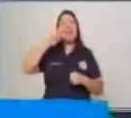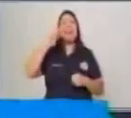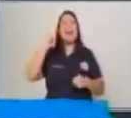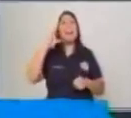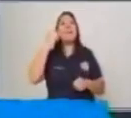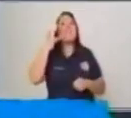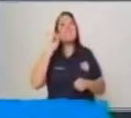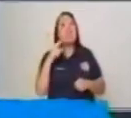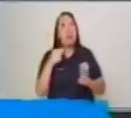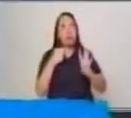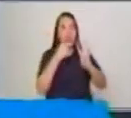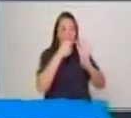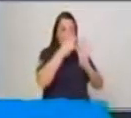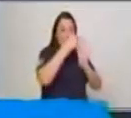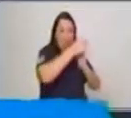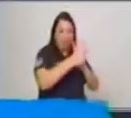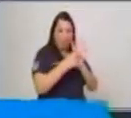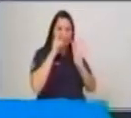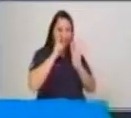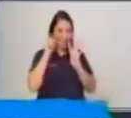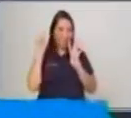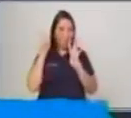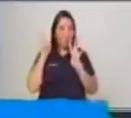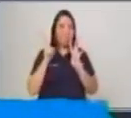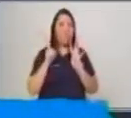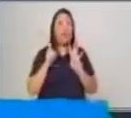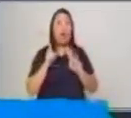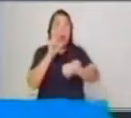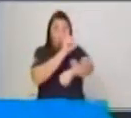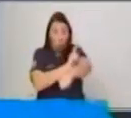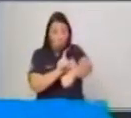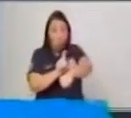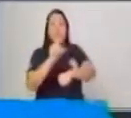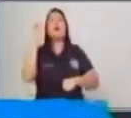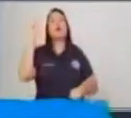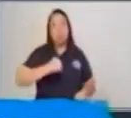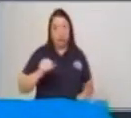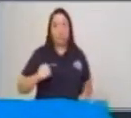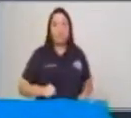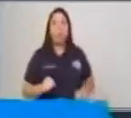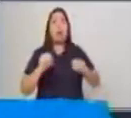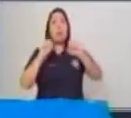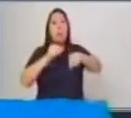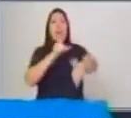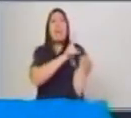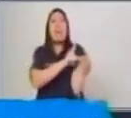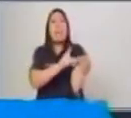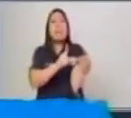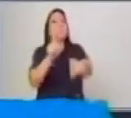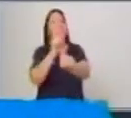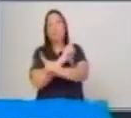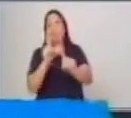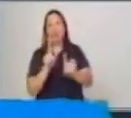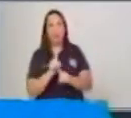¿Podría ser cuento? Claro. ¿Podría ser una leyenda? No.